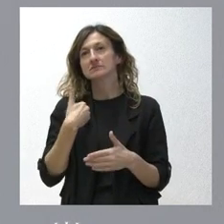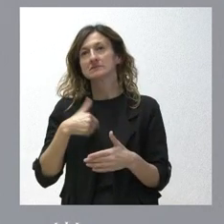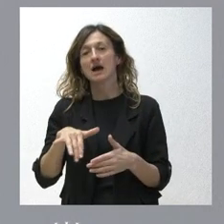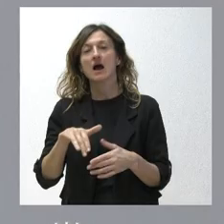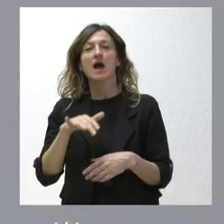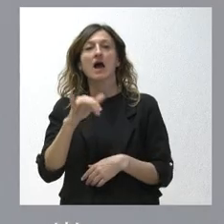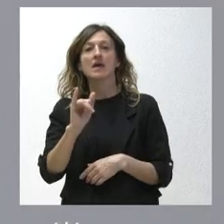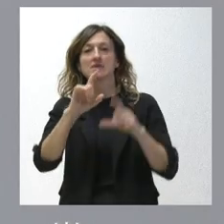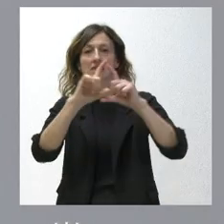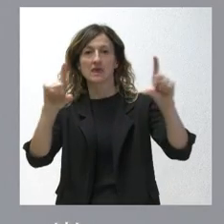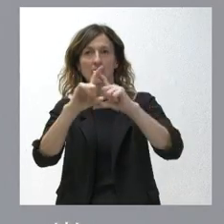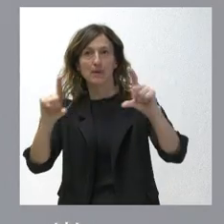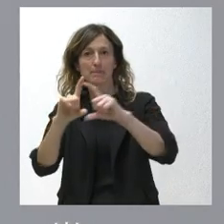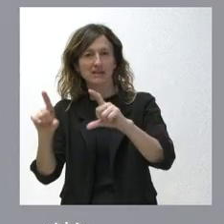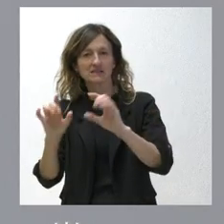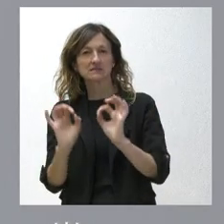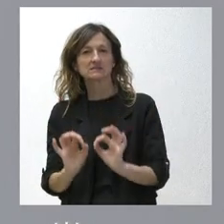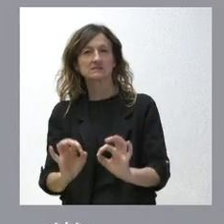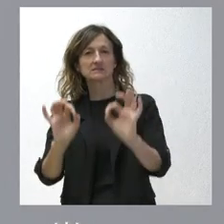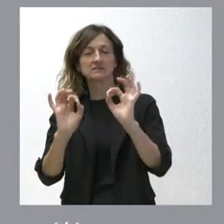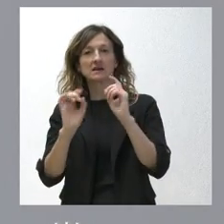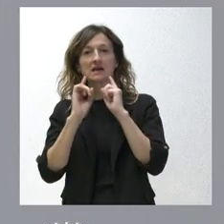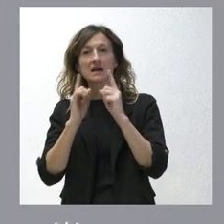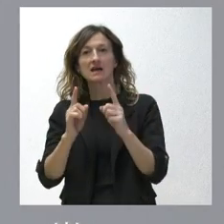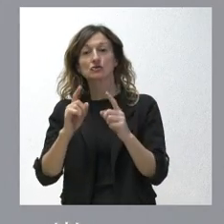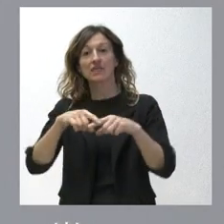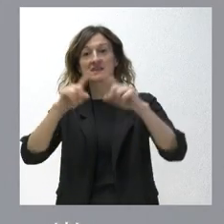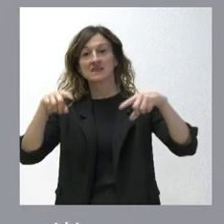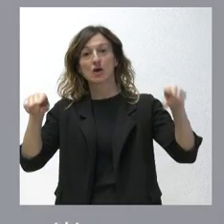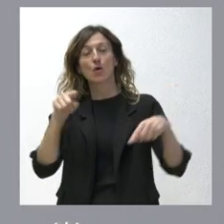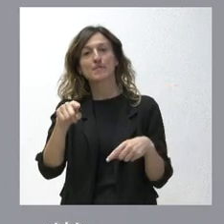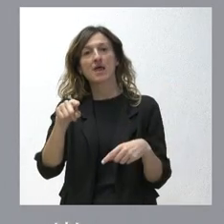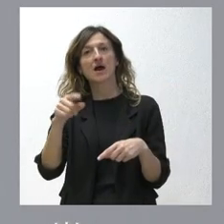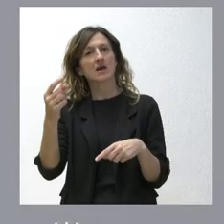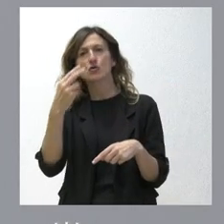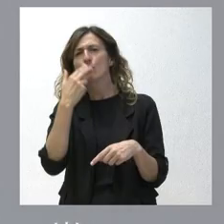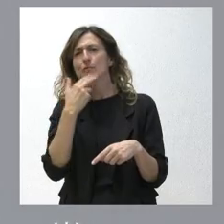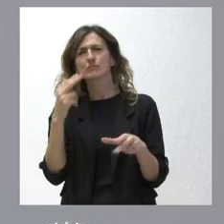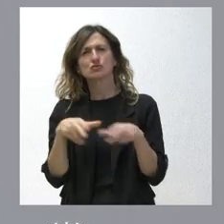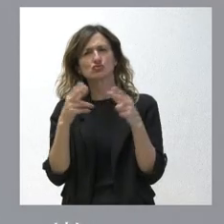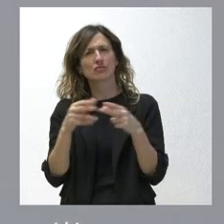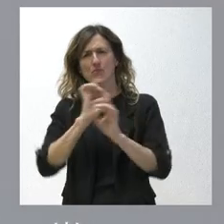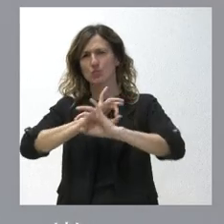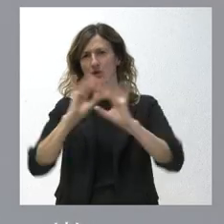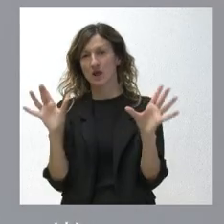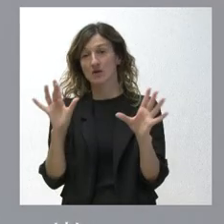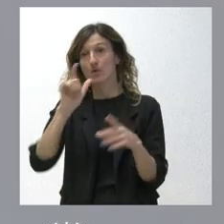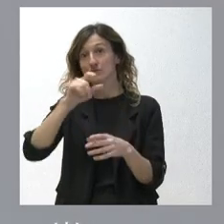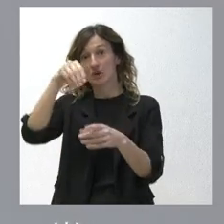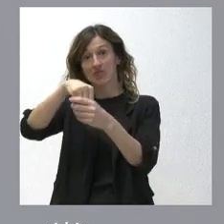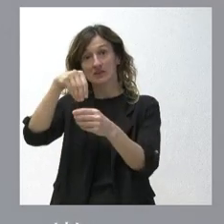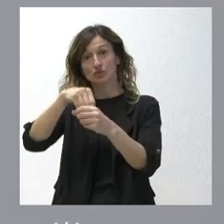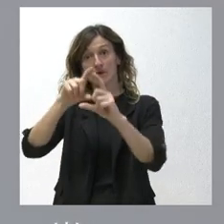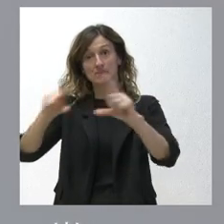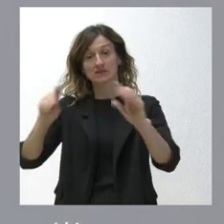estas empresas y muy específicamente en el caso de Drylock en Segovia es su claro compromiso social. Muchas de las personas que trabajan en